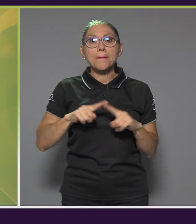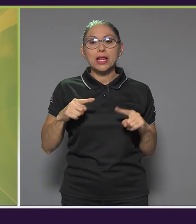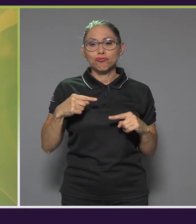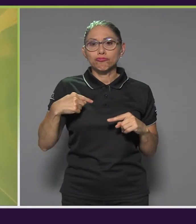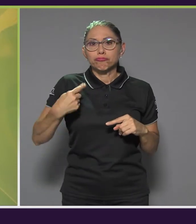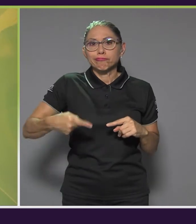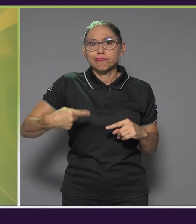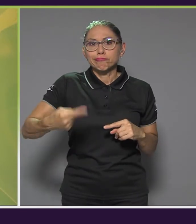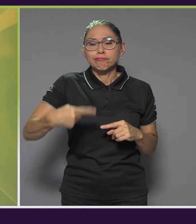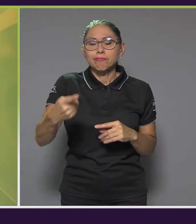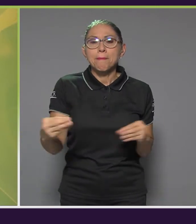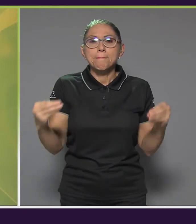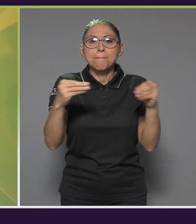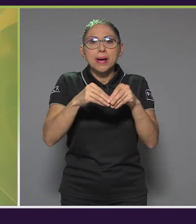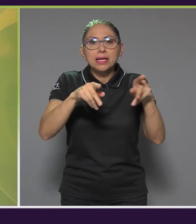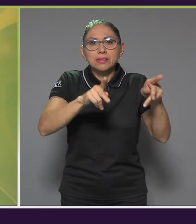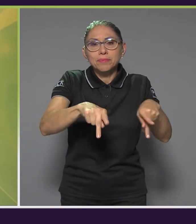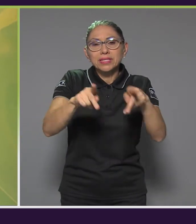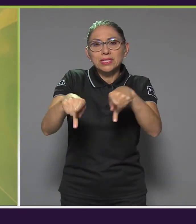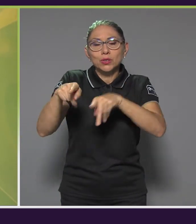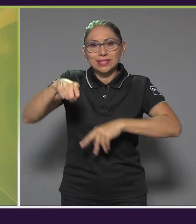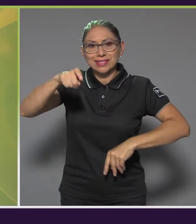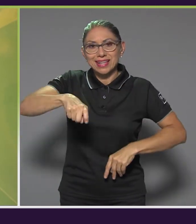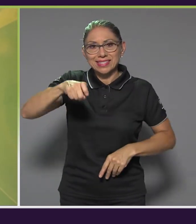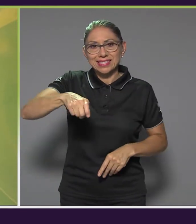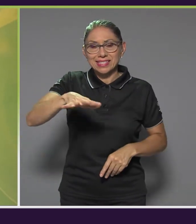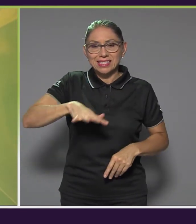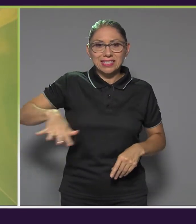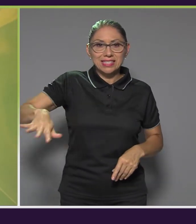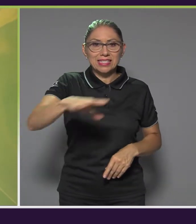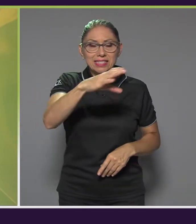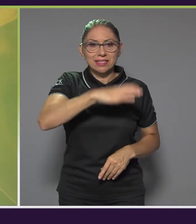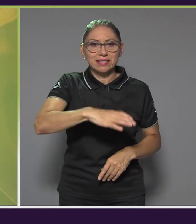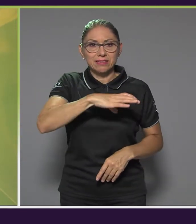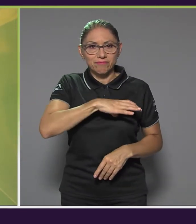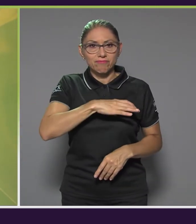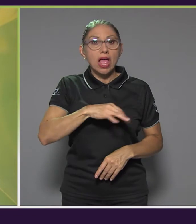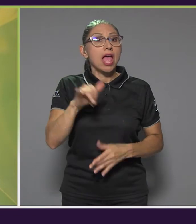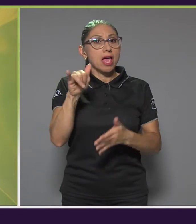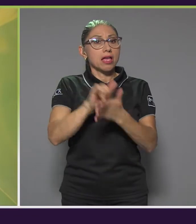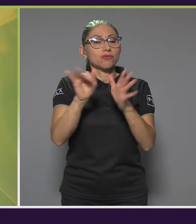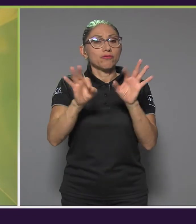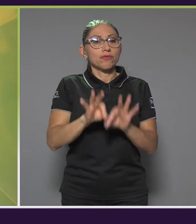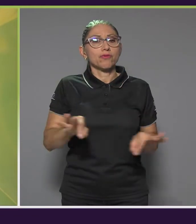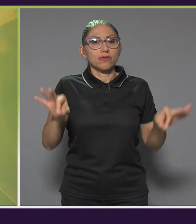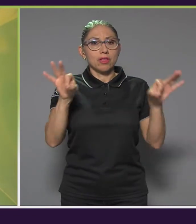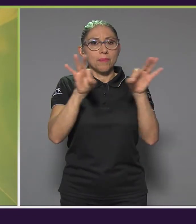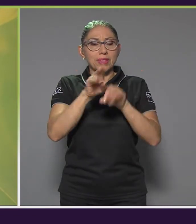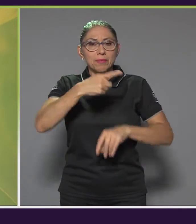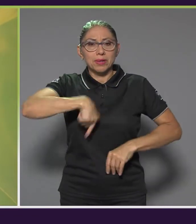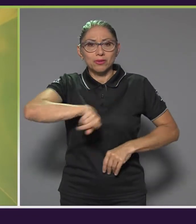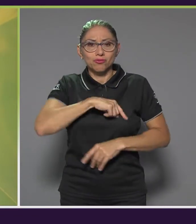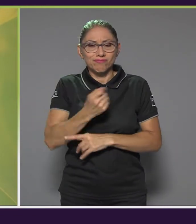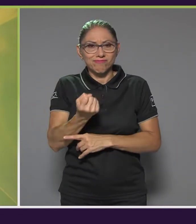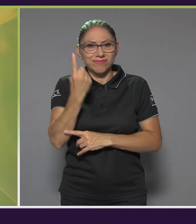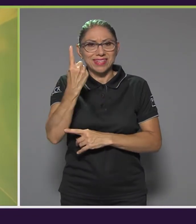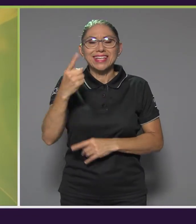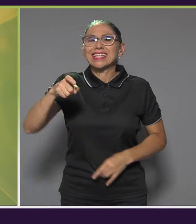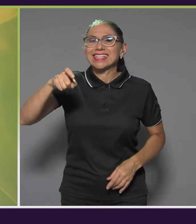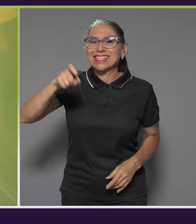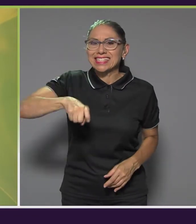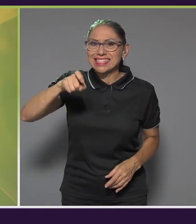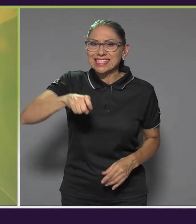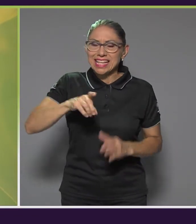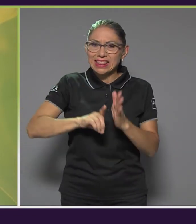que requiere de estas condiciones, ¿verdad? Eso yo creo que es fundamental también para que entendamos el contexto de la necesidad de